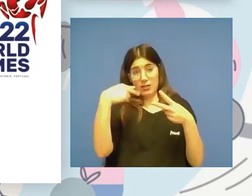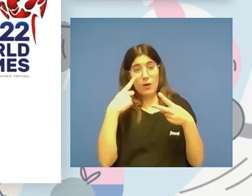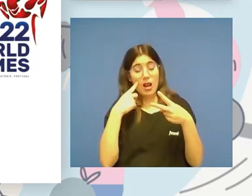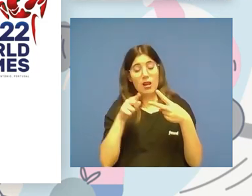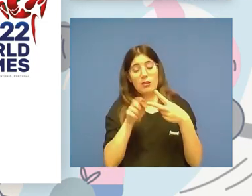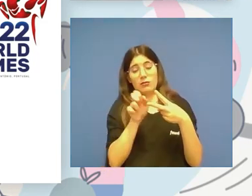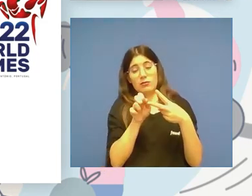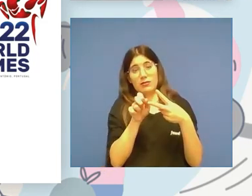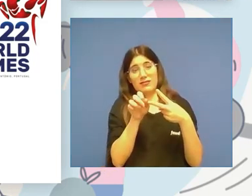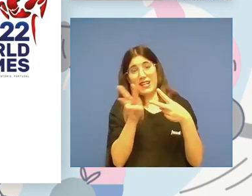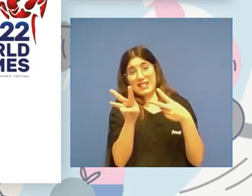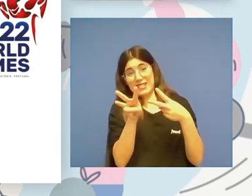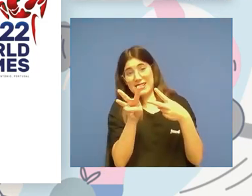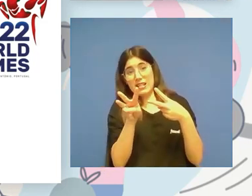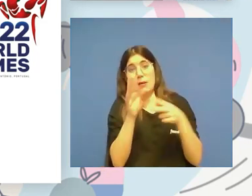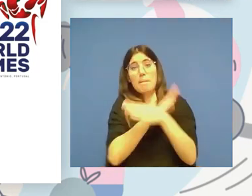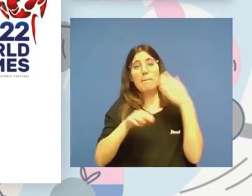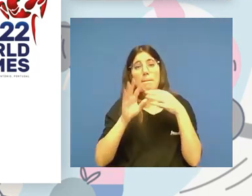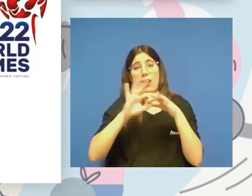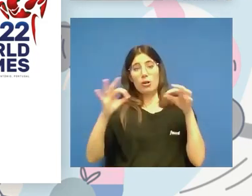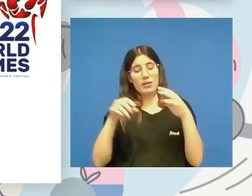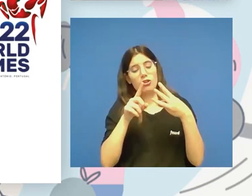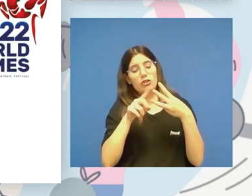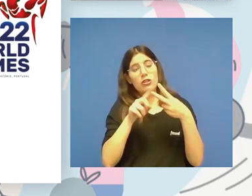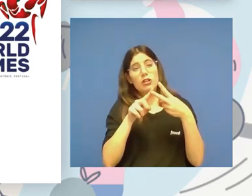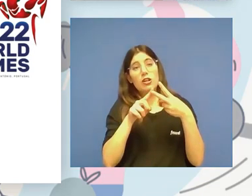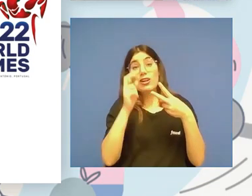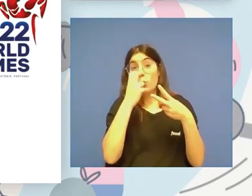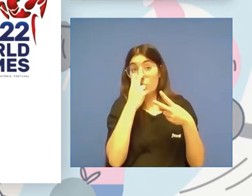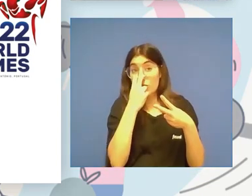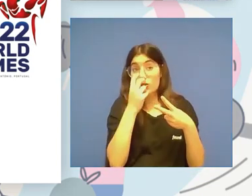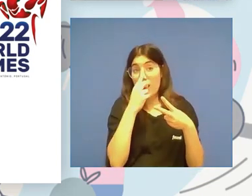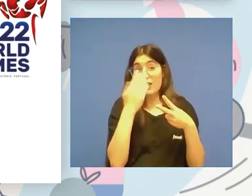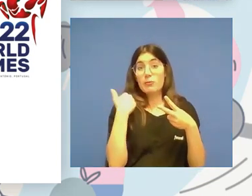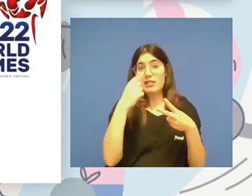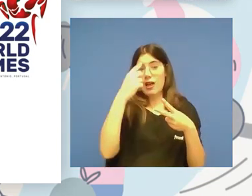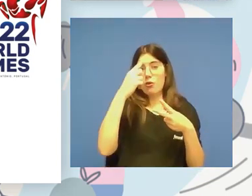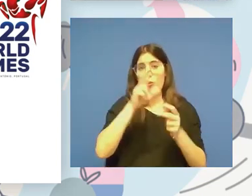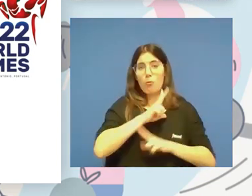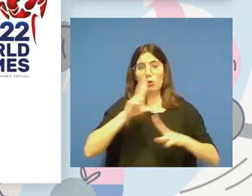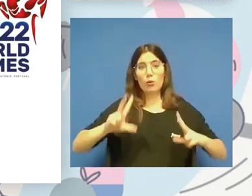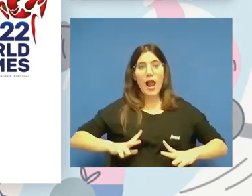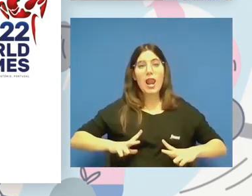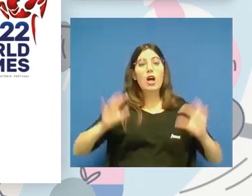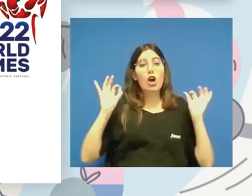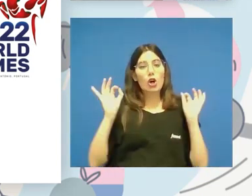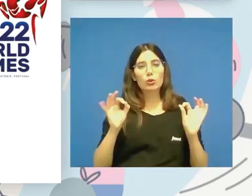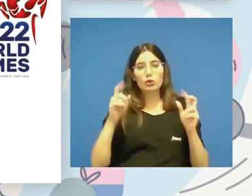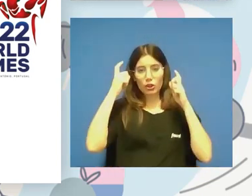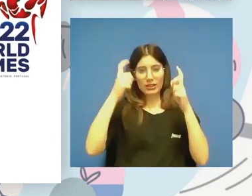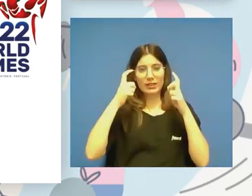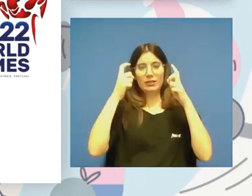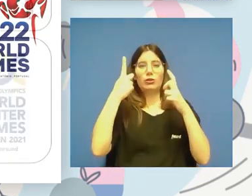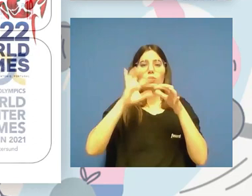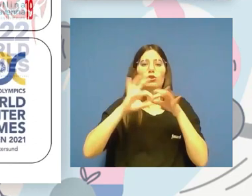judo y otros deportes que tenéis ahí. Y es curioso, el año pasado en Portugal hubo el intento de hacer unos juegos